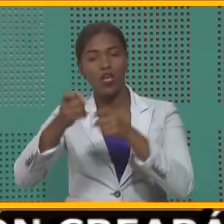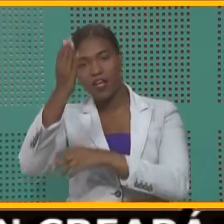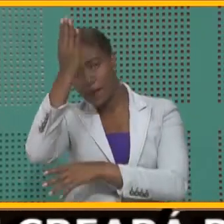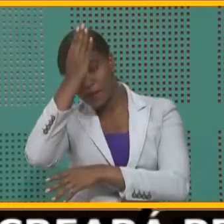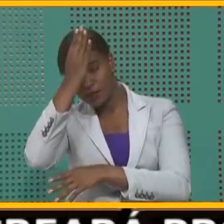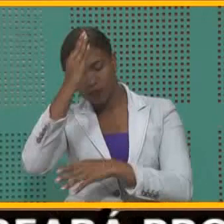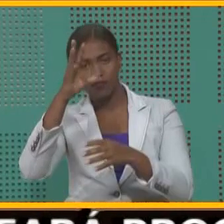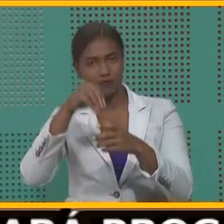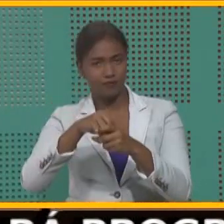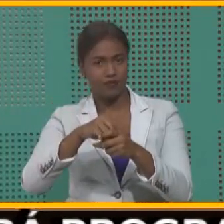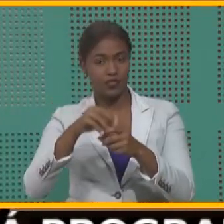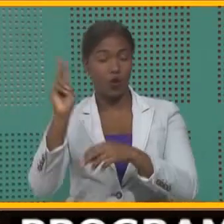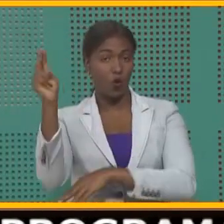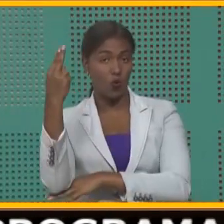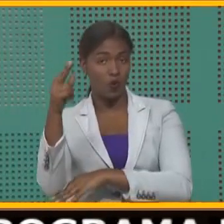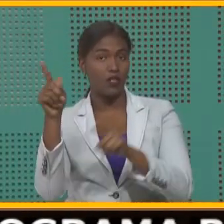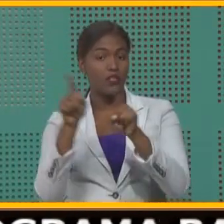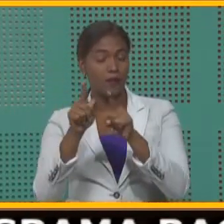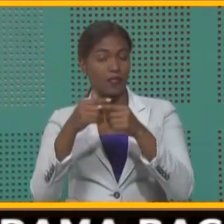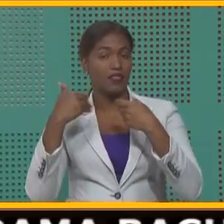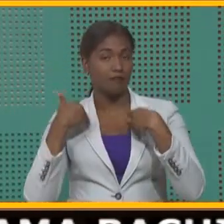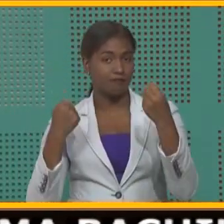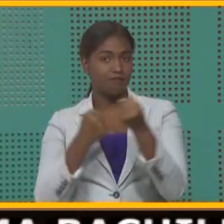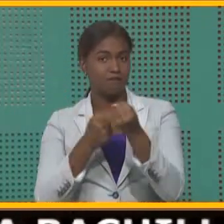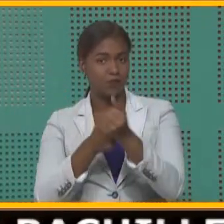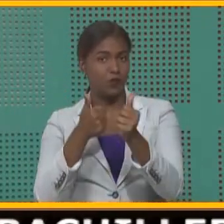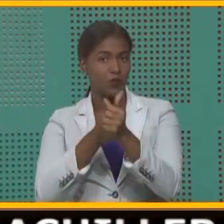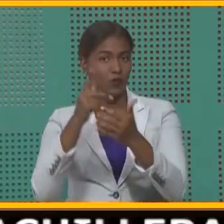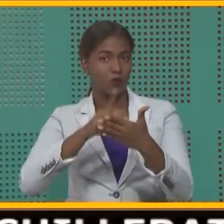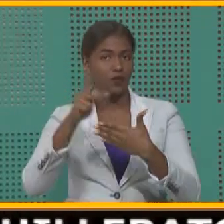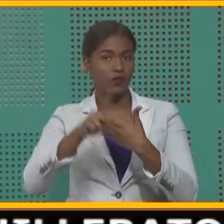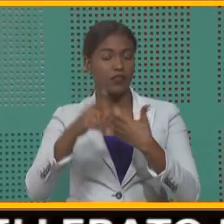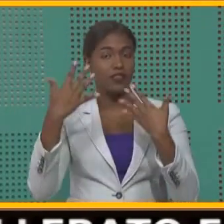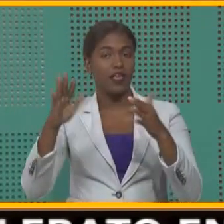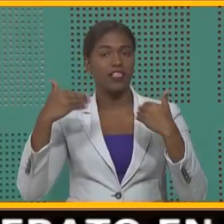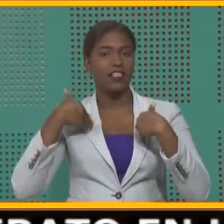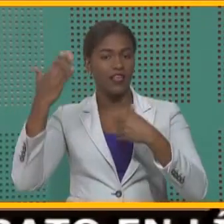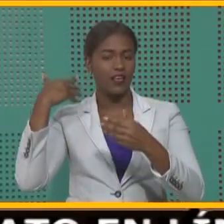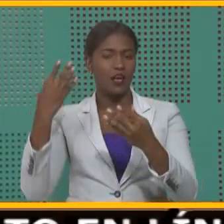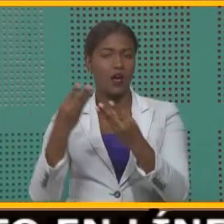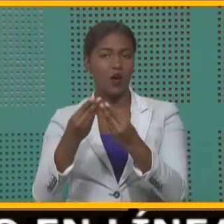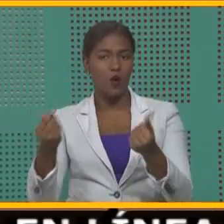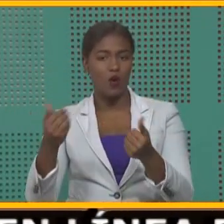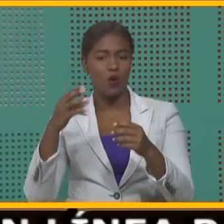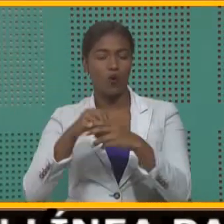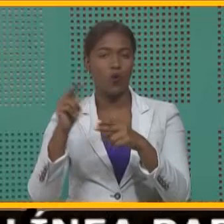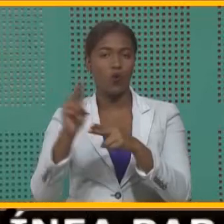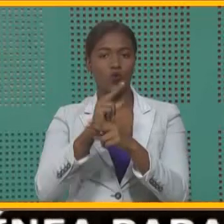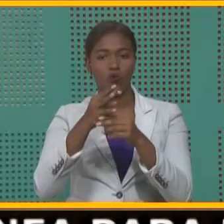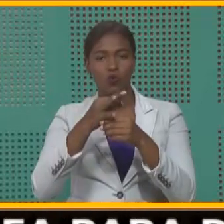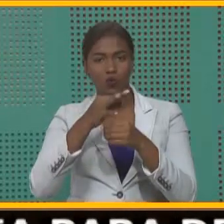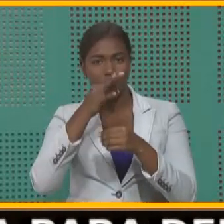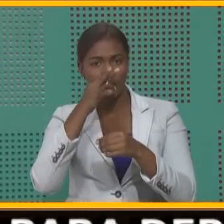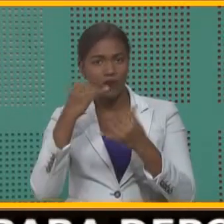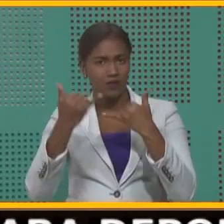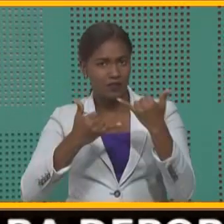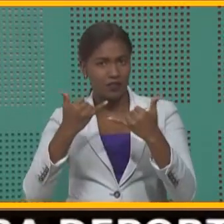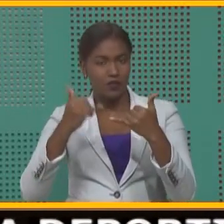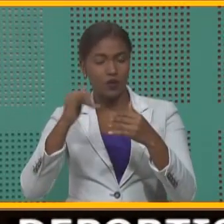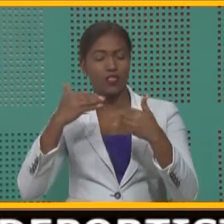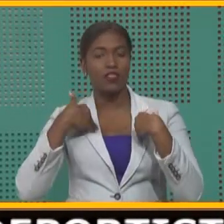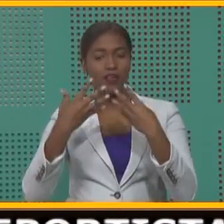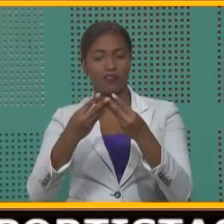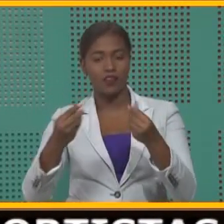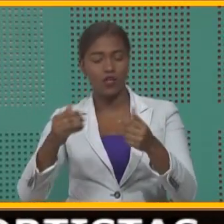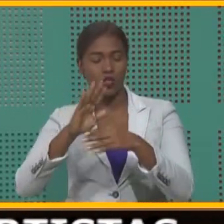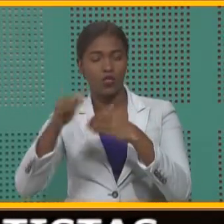residuos sólidos. Los hoteles también están contribuyendo con el programa, ya que han eliminado el uso del sorbete y han adoptado el uso de los vasos de